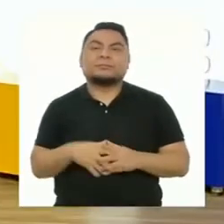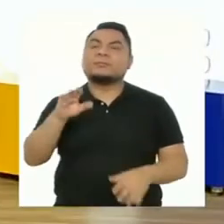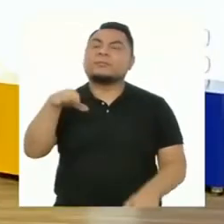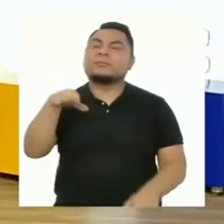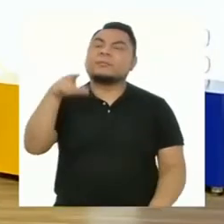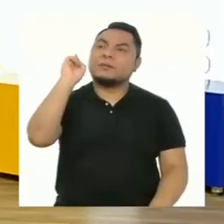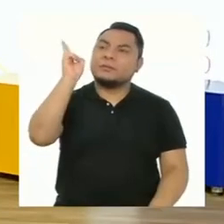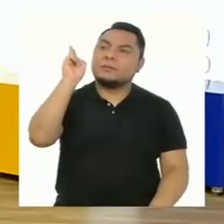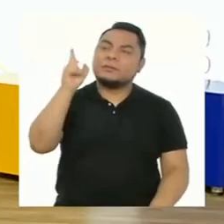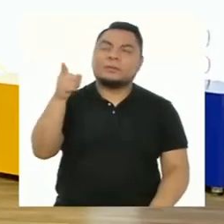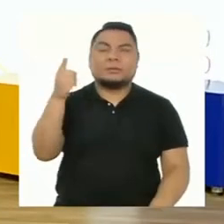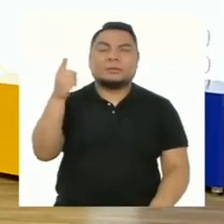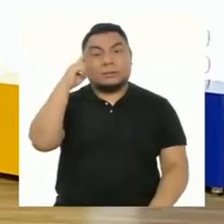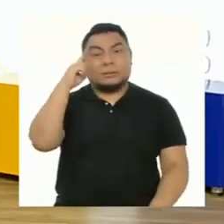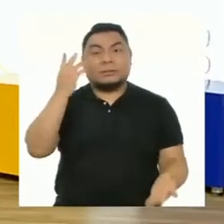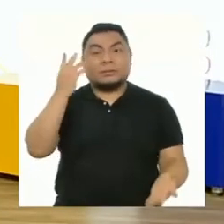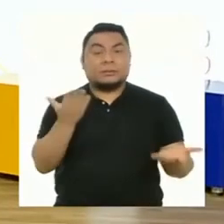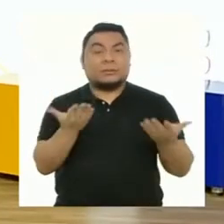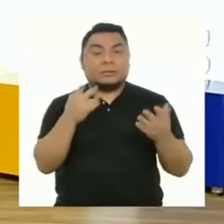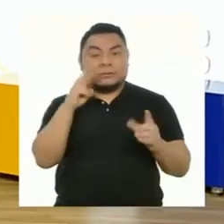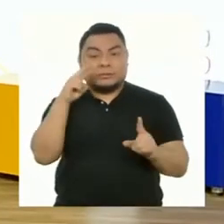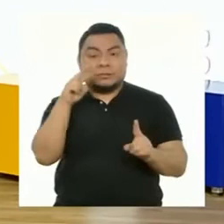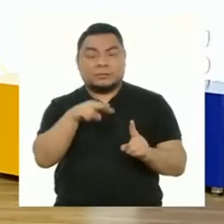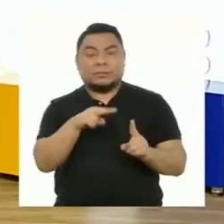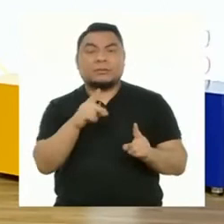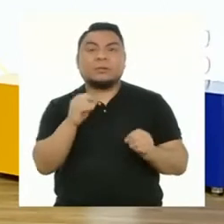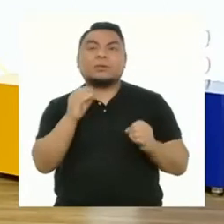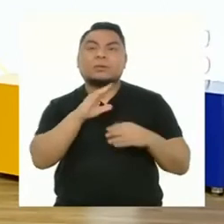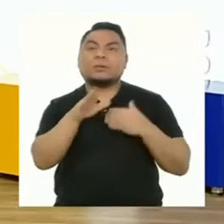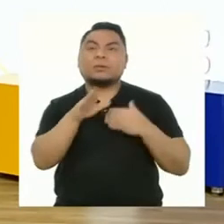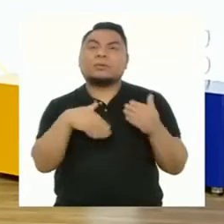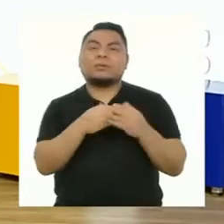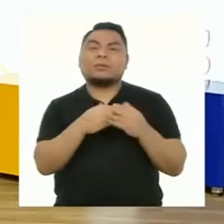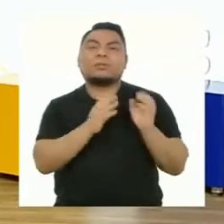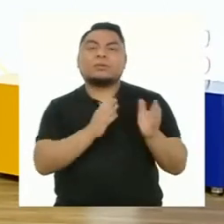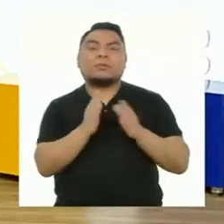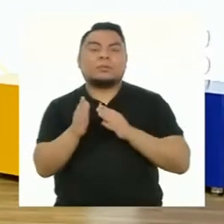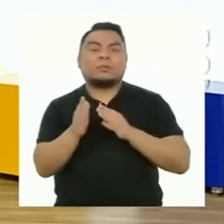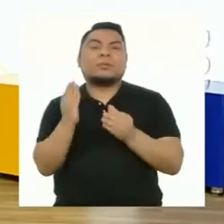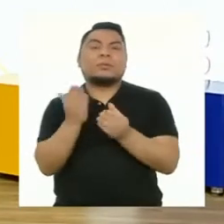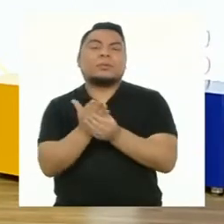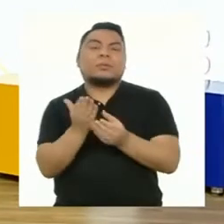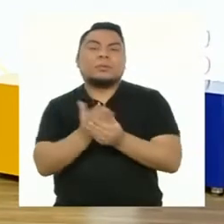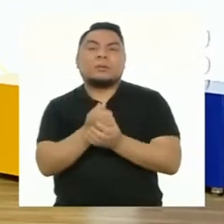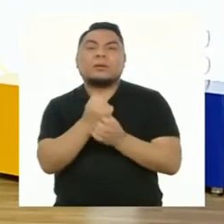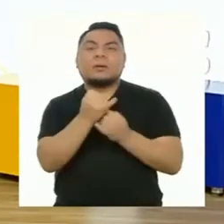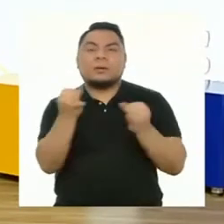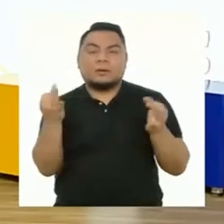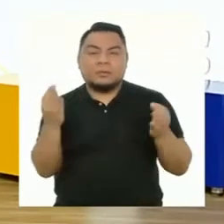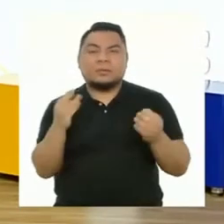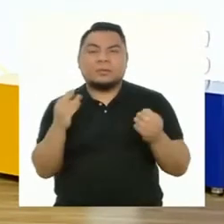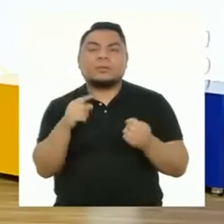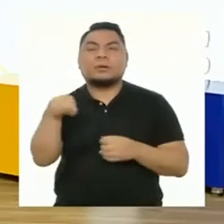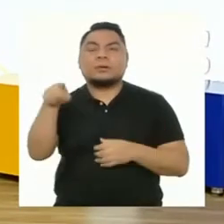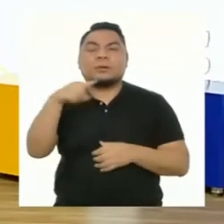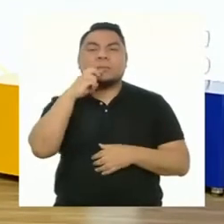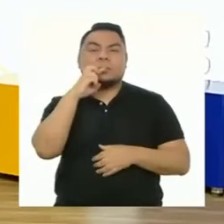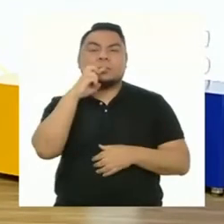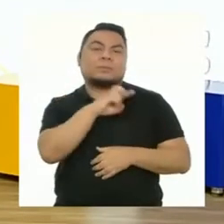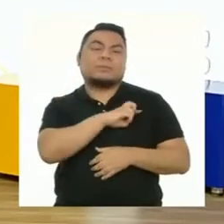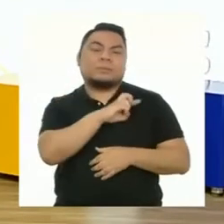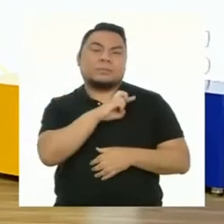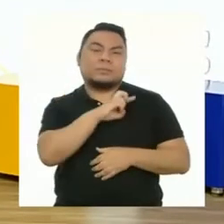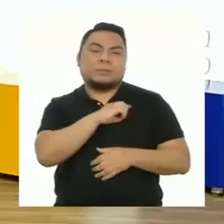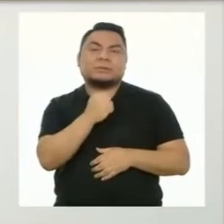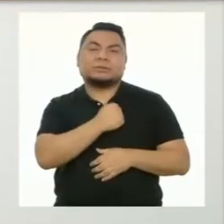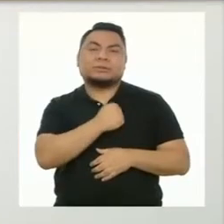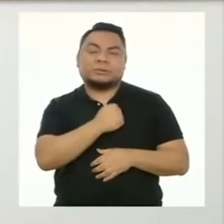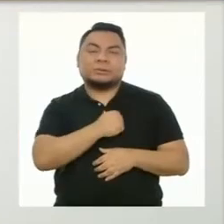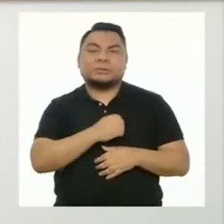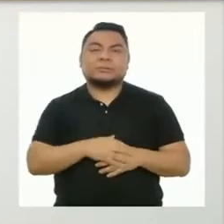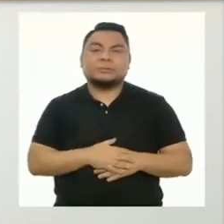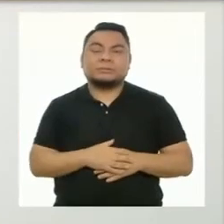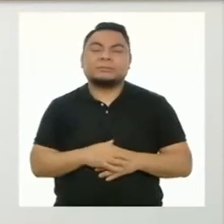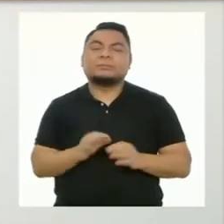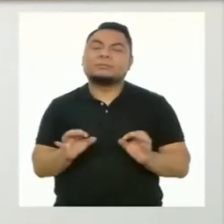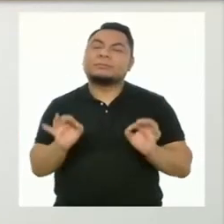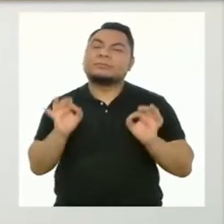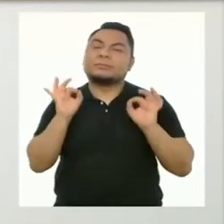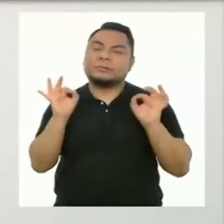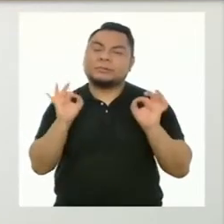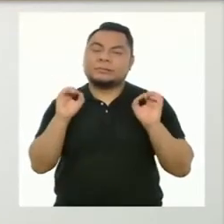Profesor, ¿qué le parece si observamos cómo han elaborado sus portafolios algunas chicas y chicos de primer grado de secundaria?